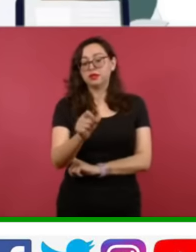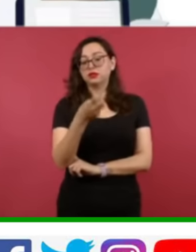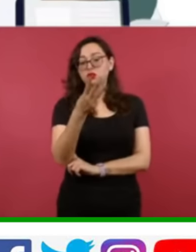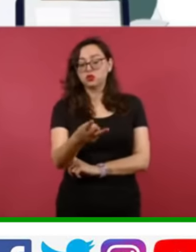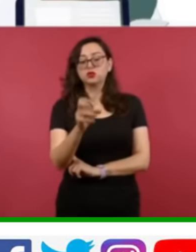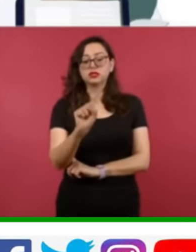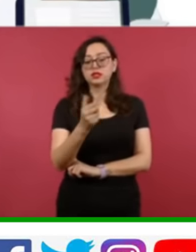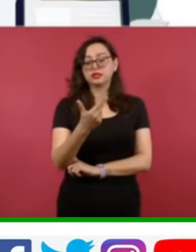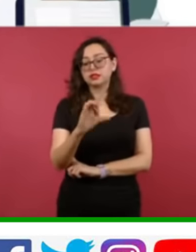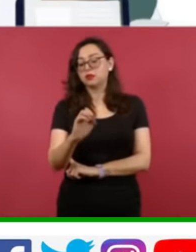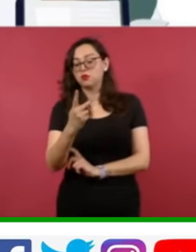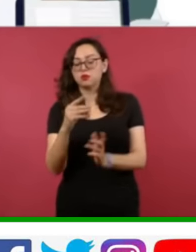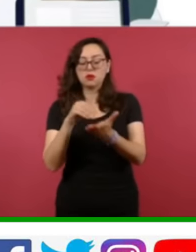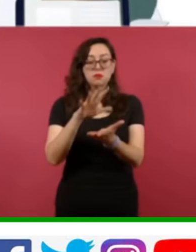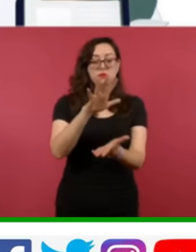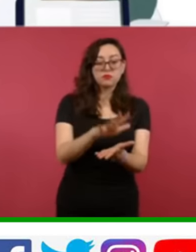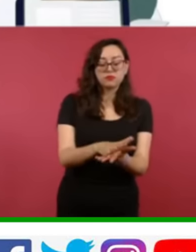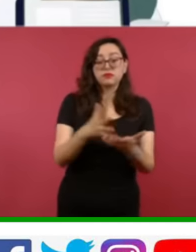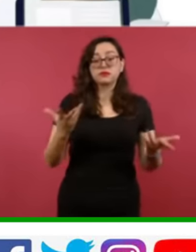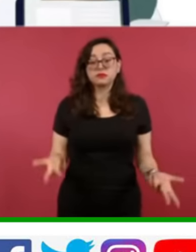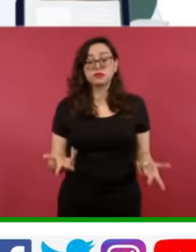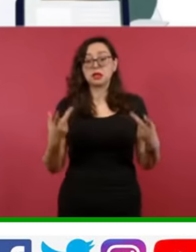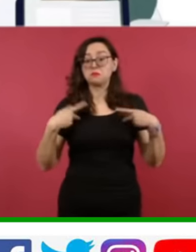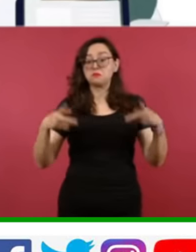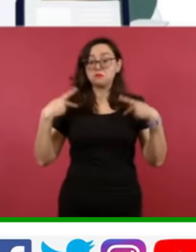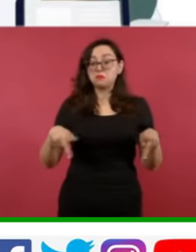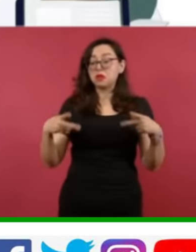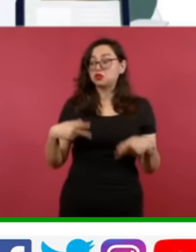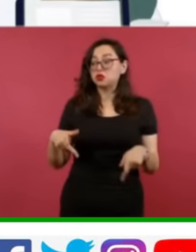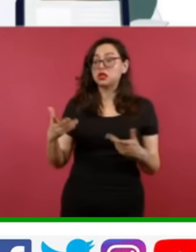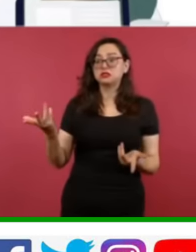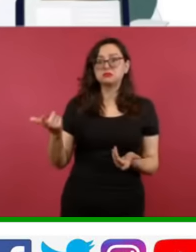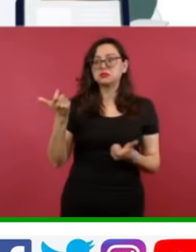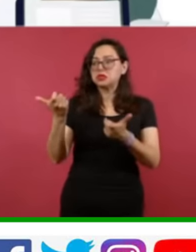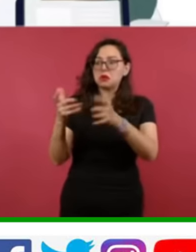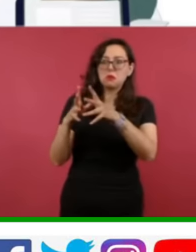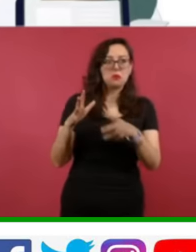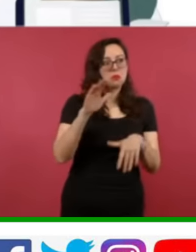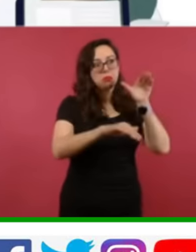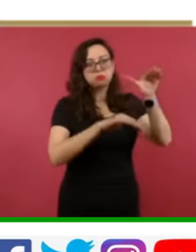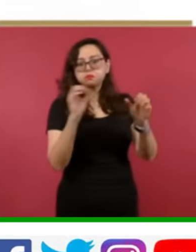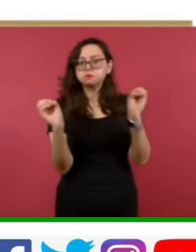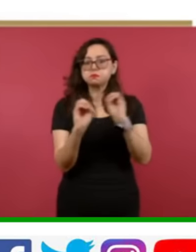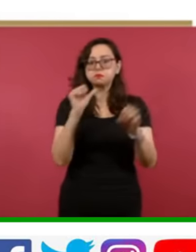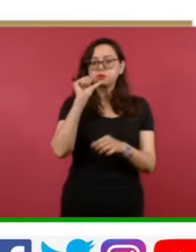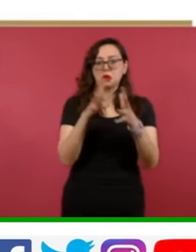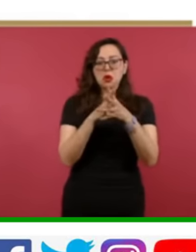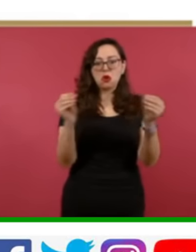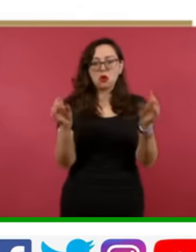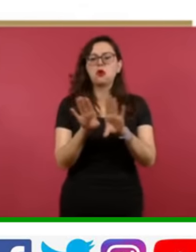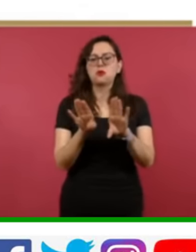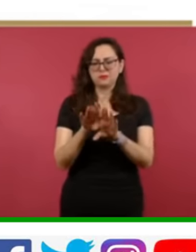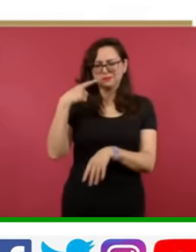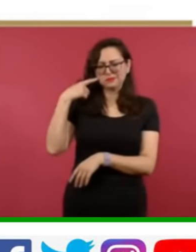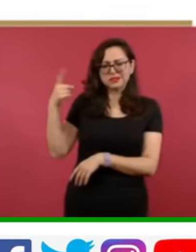Este es el número de cuentas no reclamadas que ya se han devuelto al Seguro Social. Un total de 259 mil cuentas por un